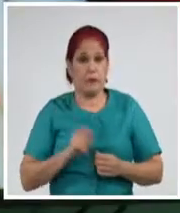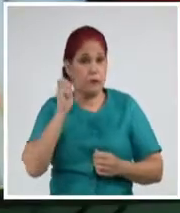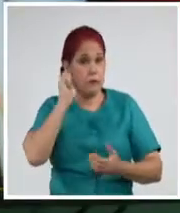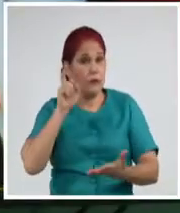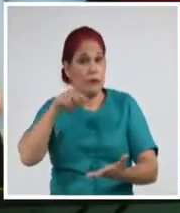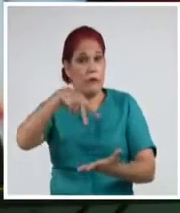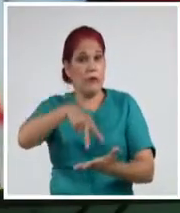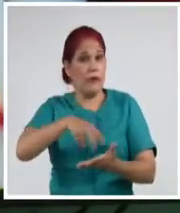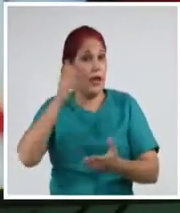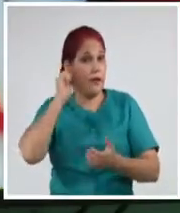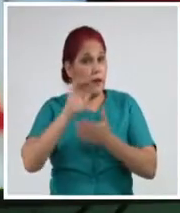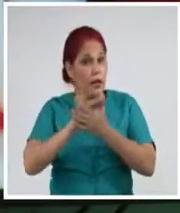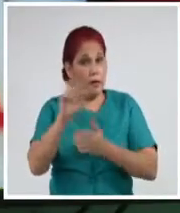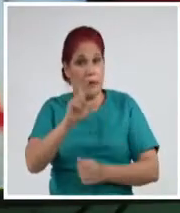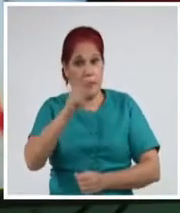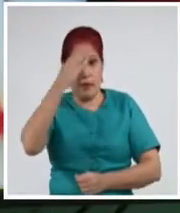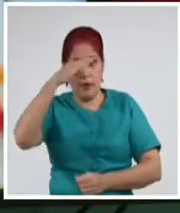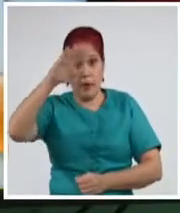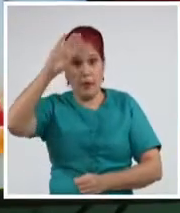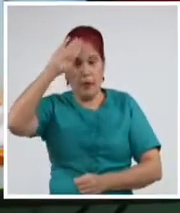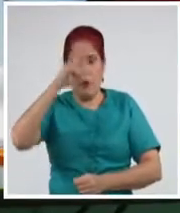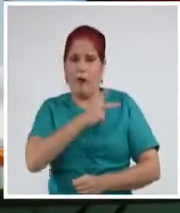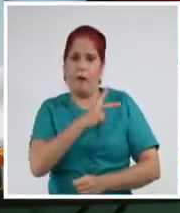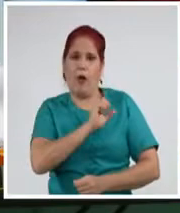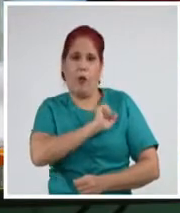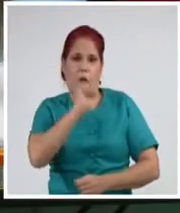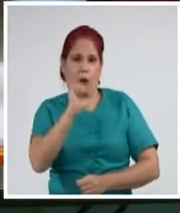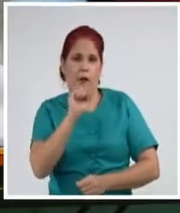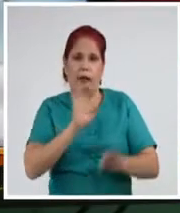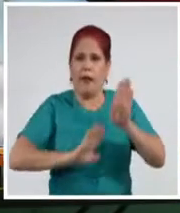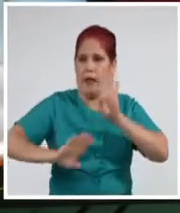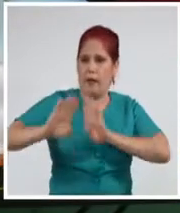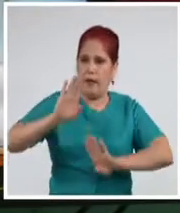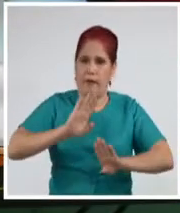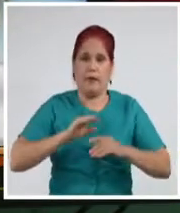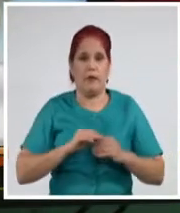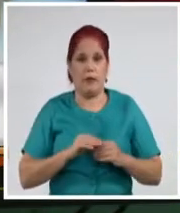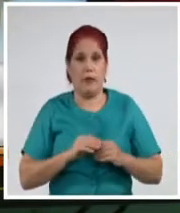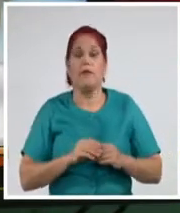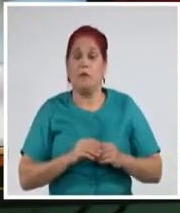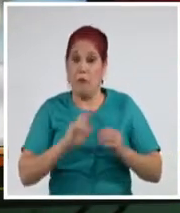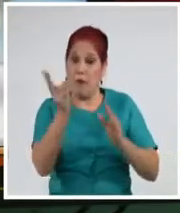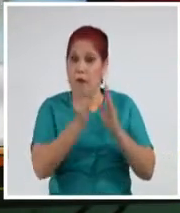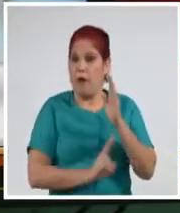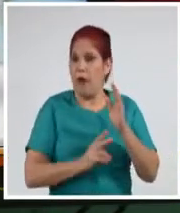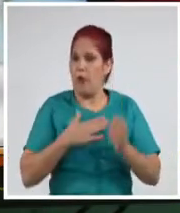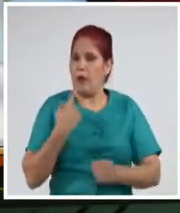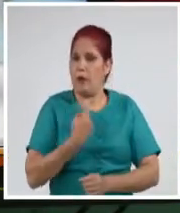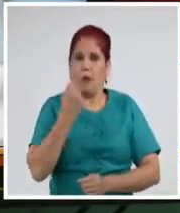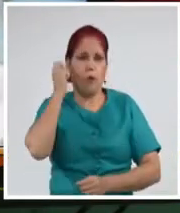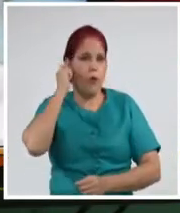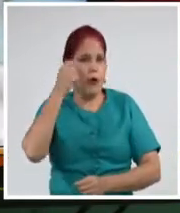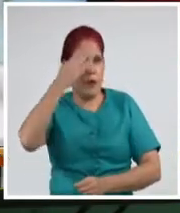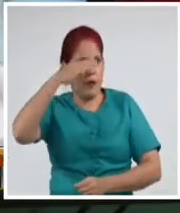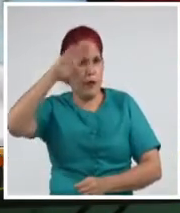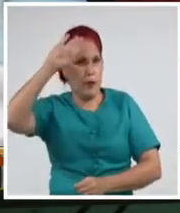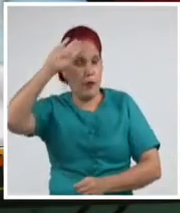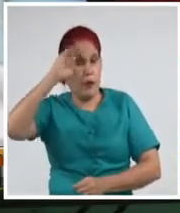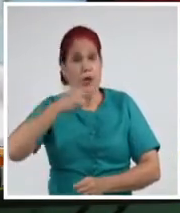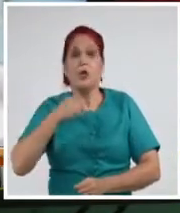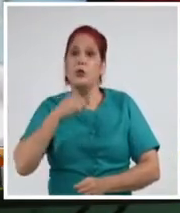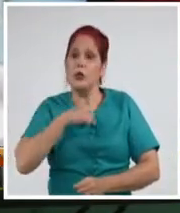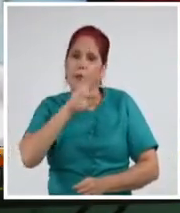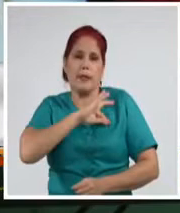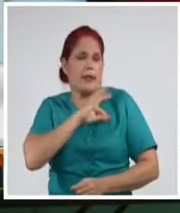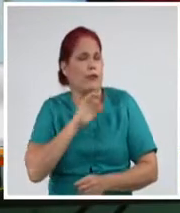La Federación de Mujeres Cubanas ha estado en la vanguardia de defensa de sus valores de la mujer cubana y yo estoy